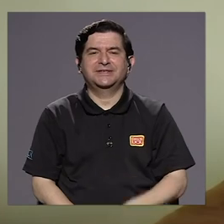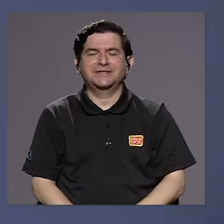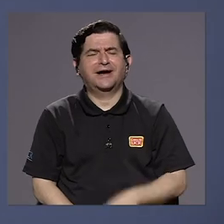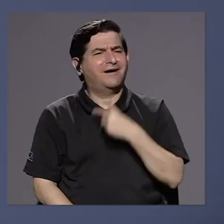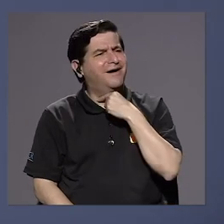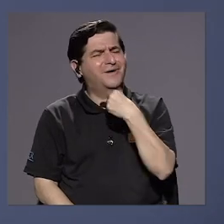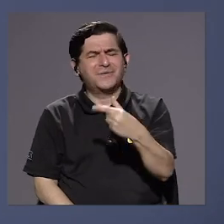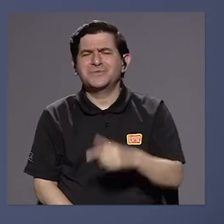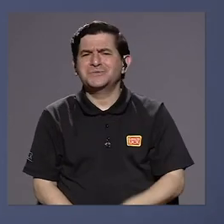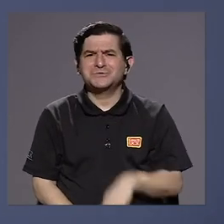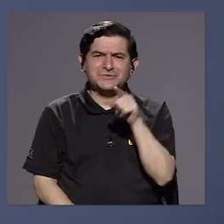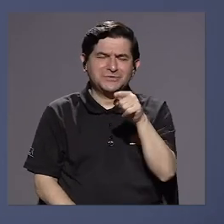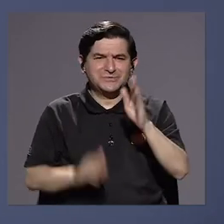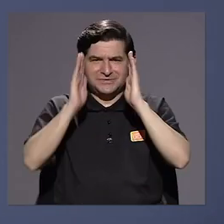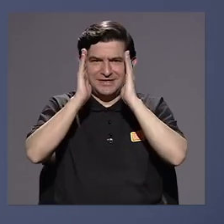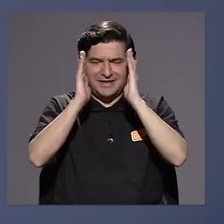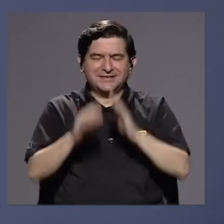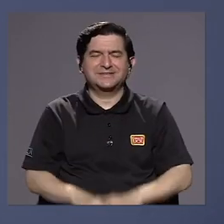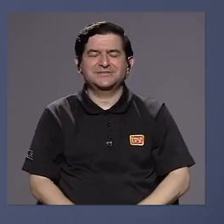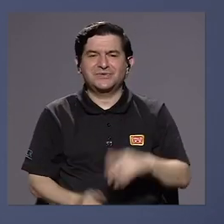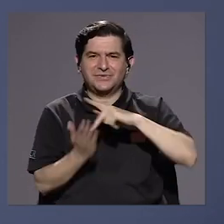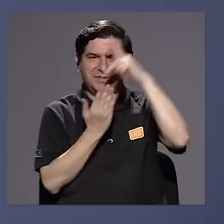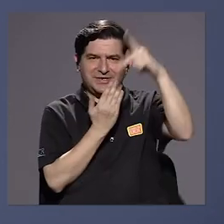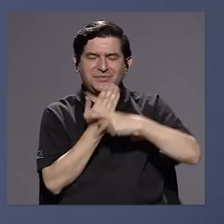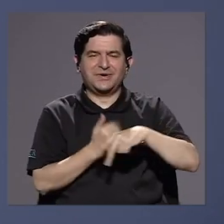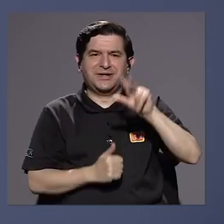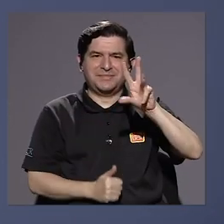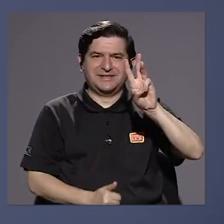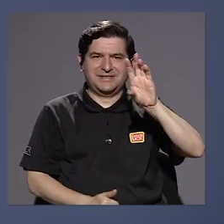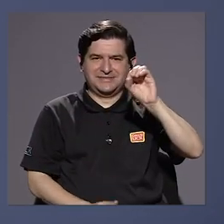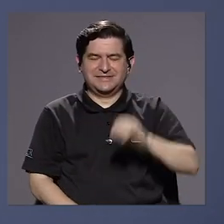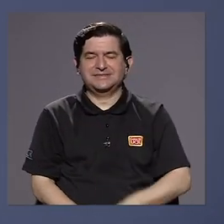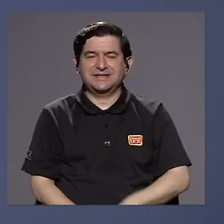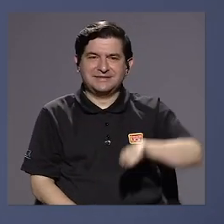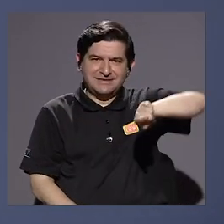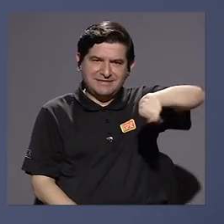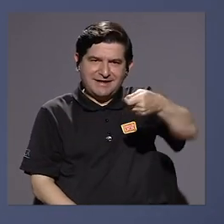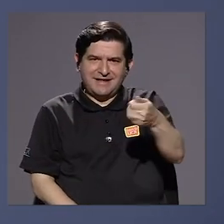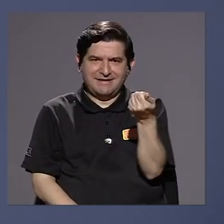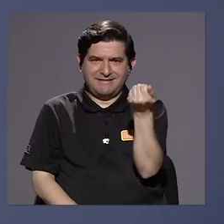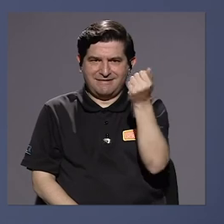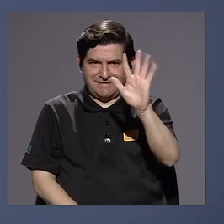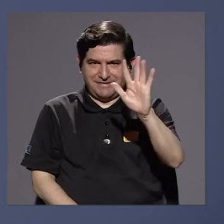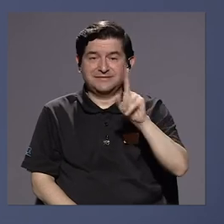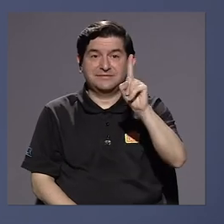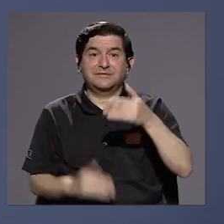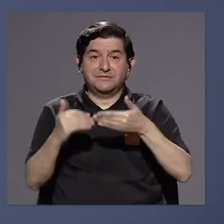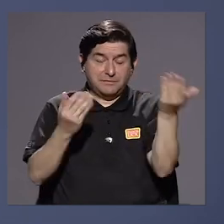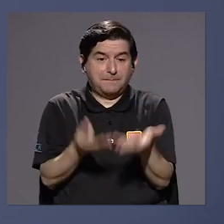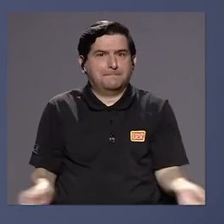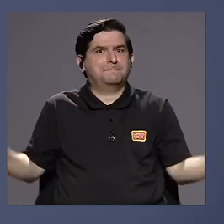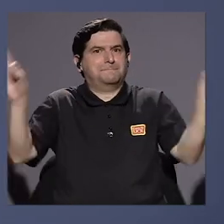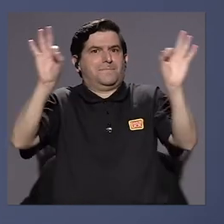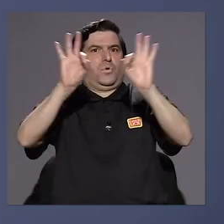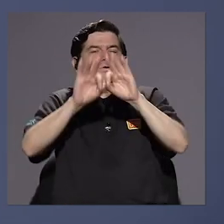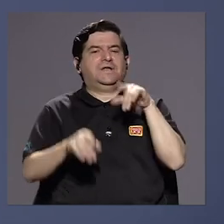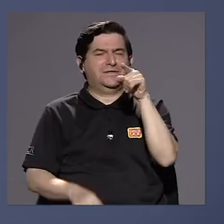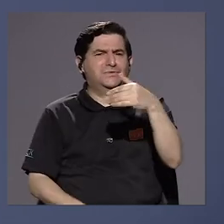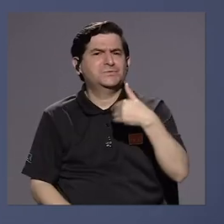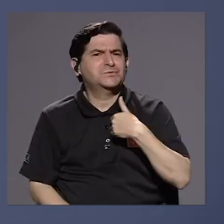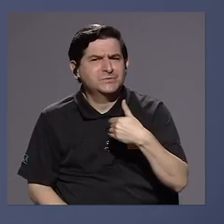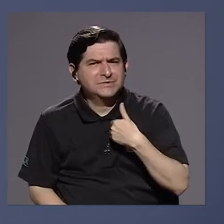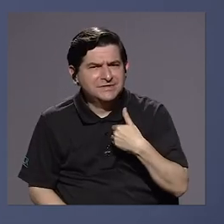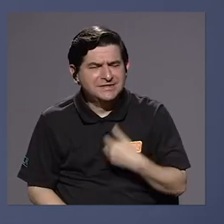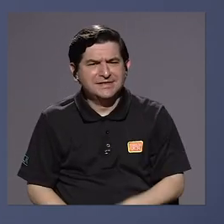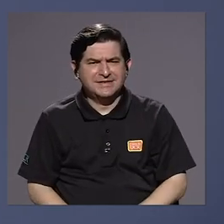Es un gusto poder tenerla acá en 360, en el Canal 15. Y de inicio, una de las cosas más importantes, si usted